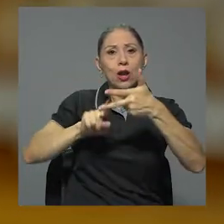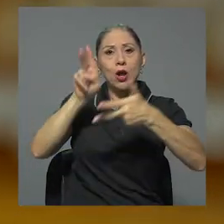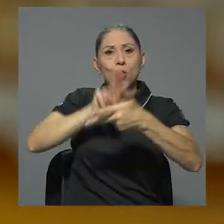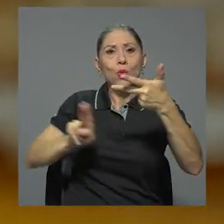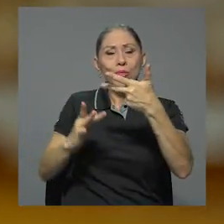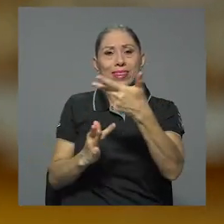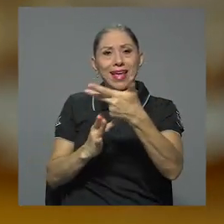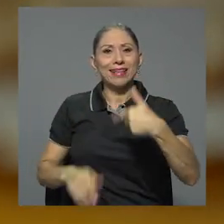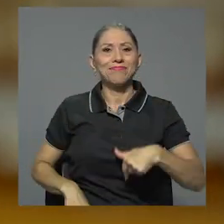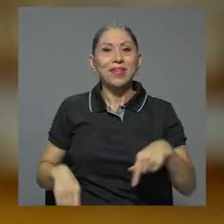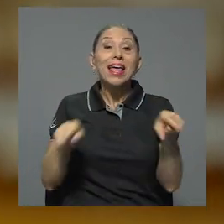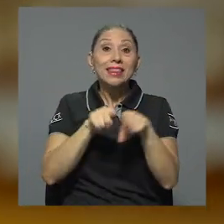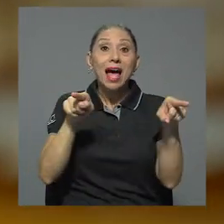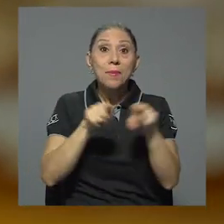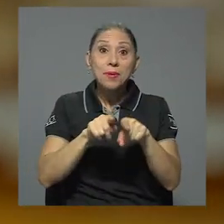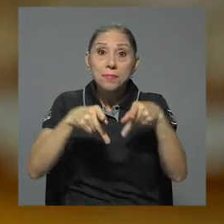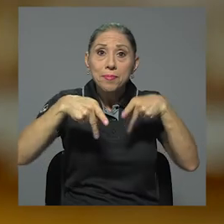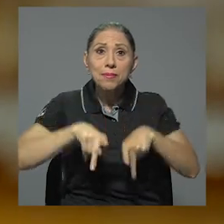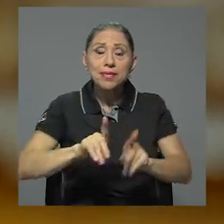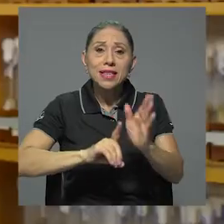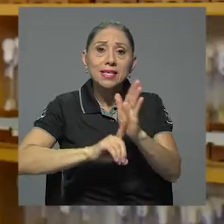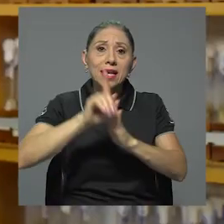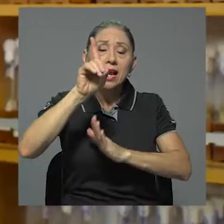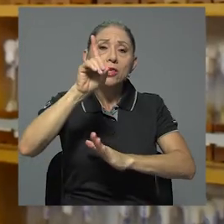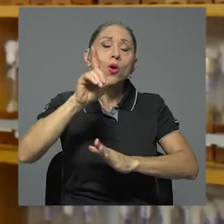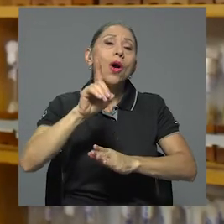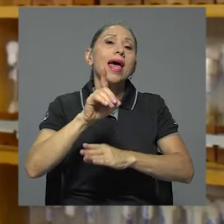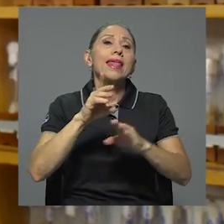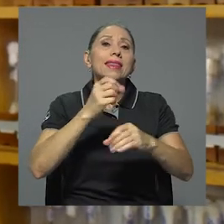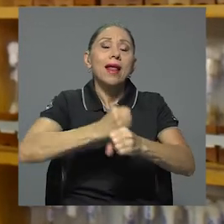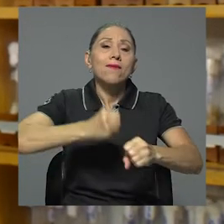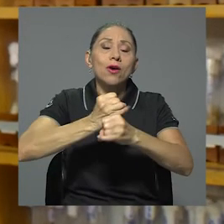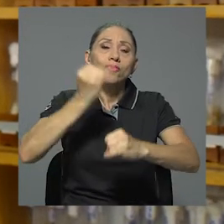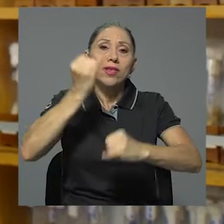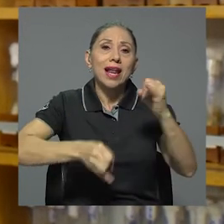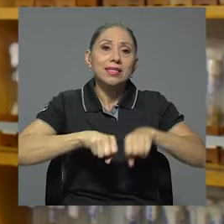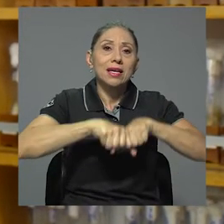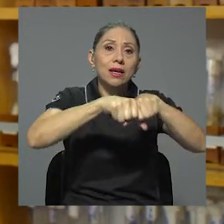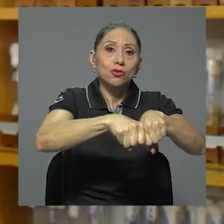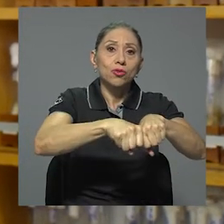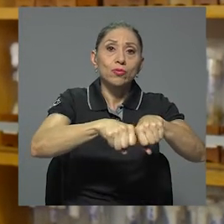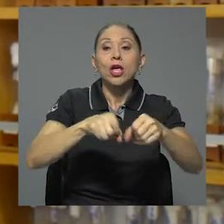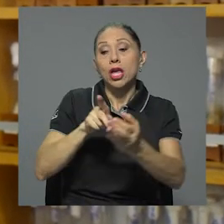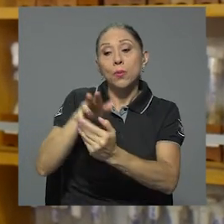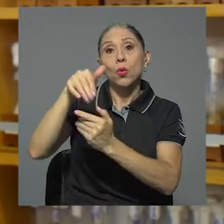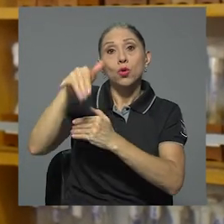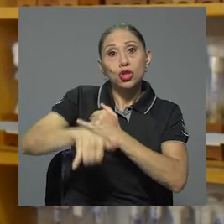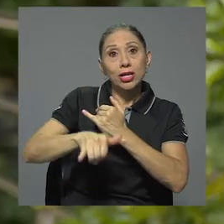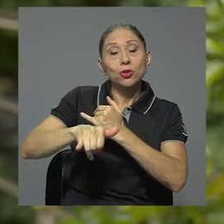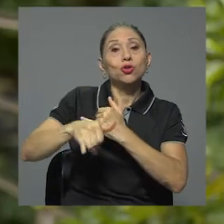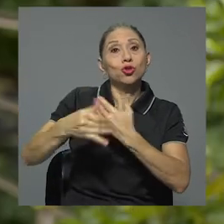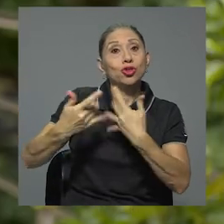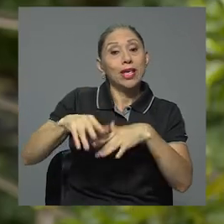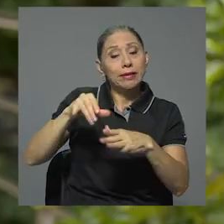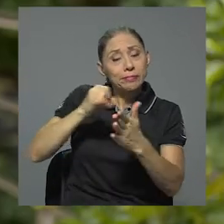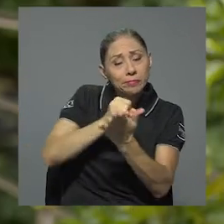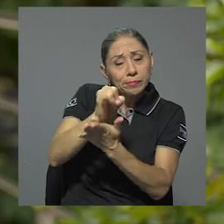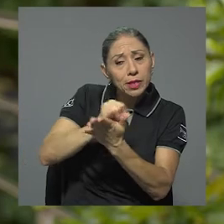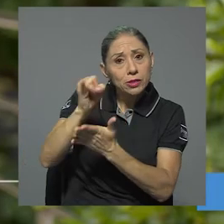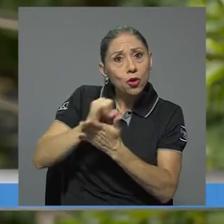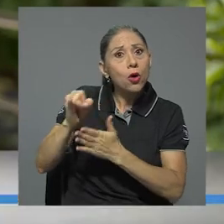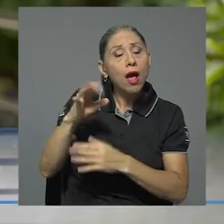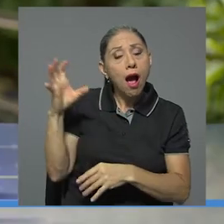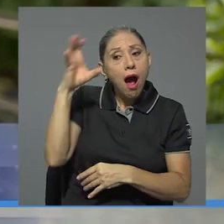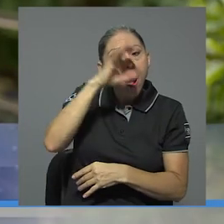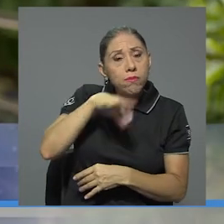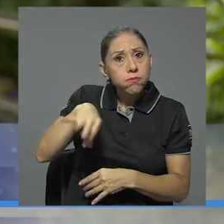también permite el desarrollo de trabajos finales de graduación y proyectos de investigación que han arrojado importantes hallazgos. Uno de los avances más